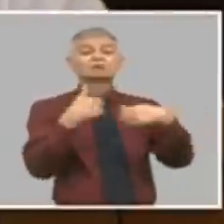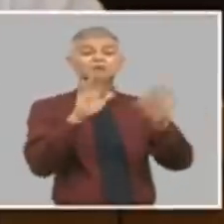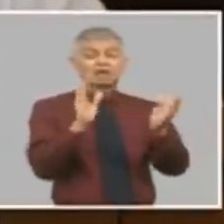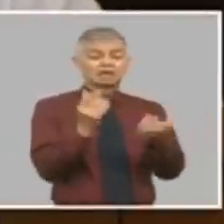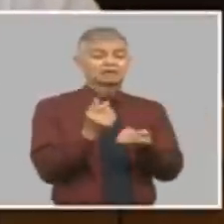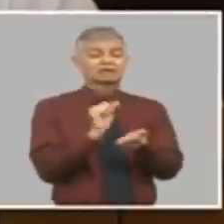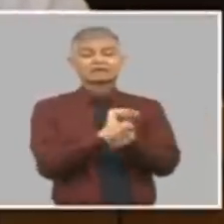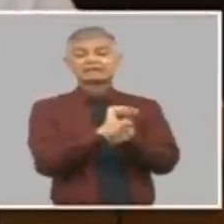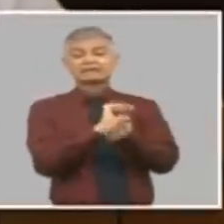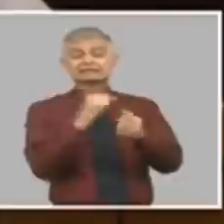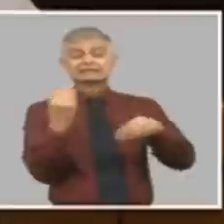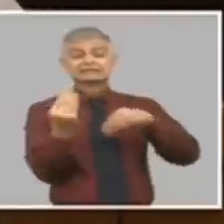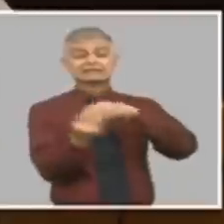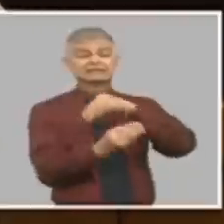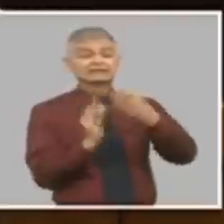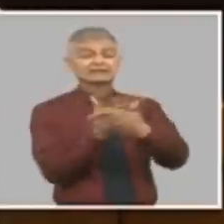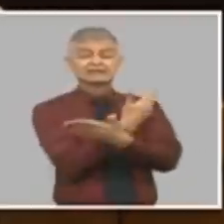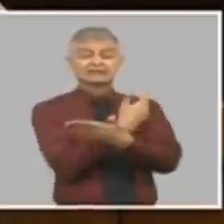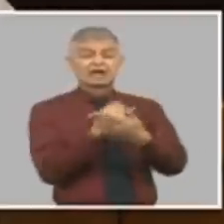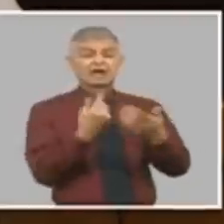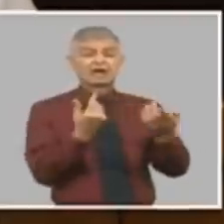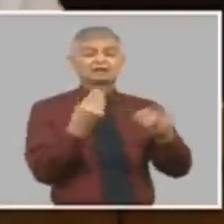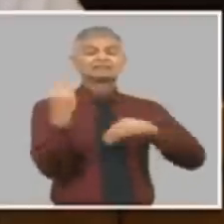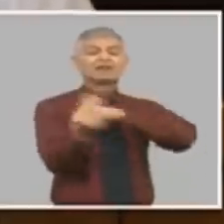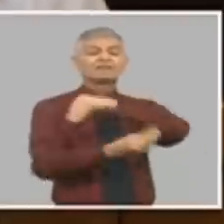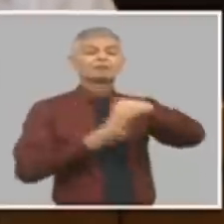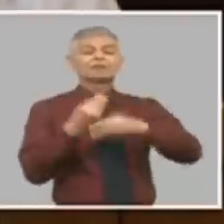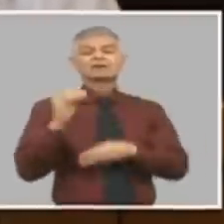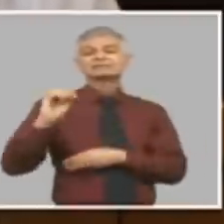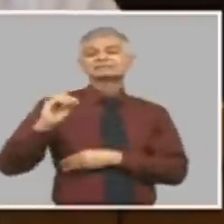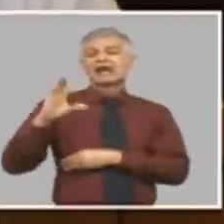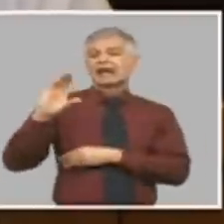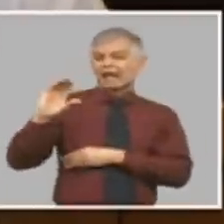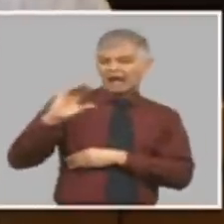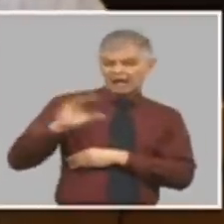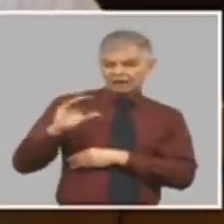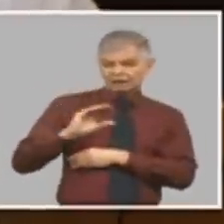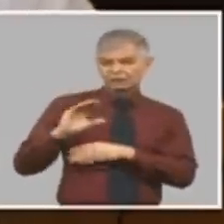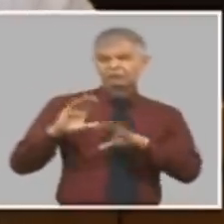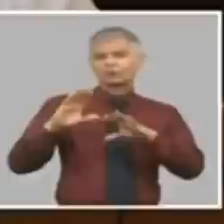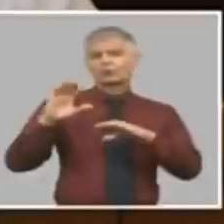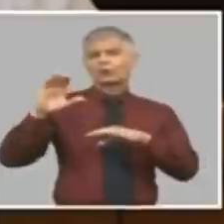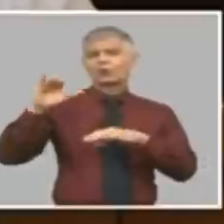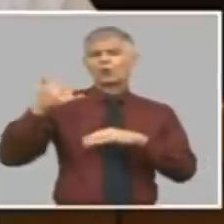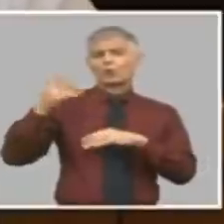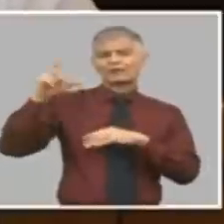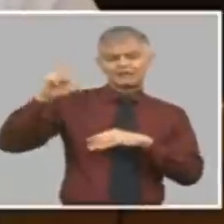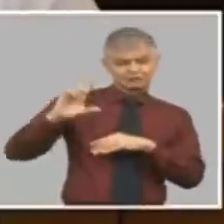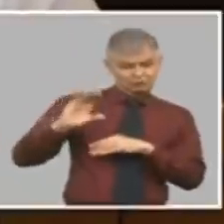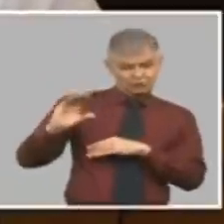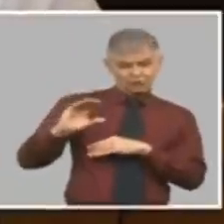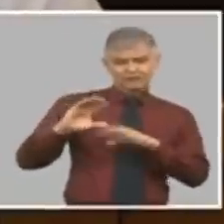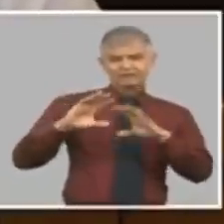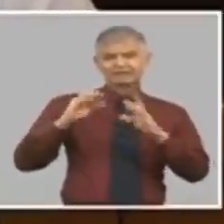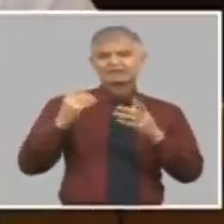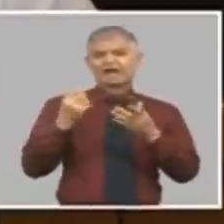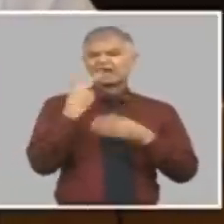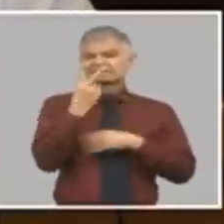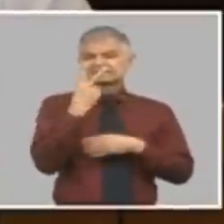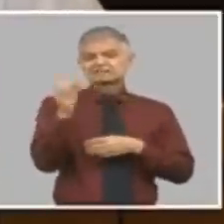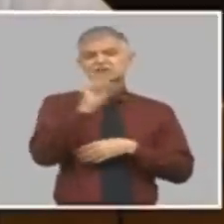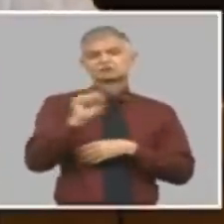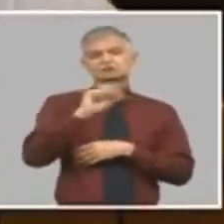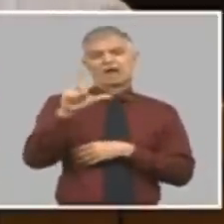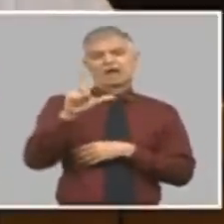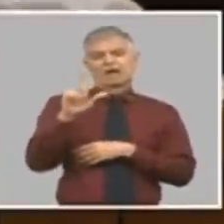transformar salario jubilaciones y asistencia social las cuatro cosas y ustedes se